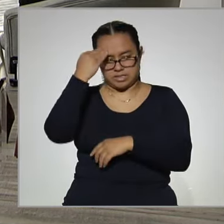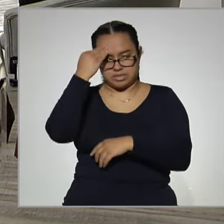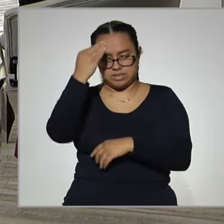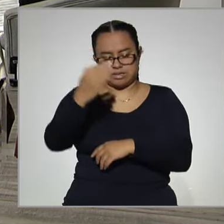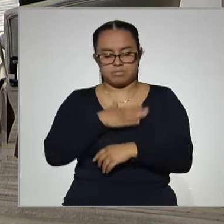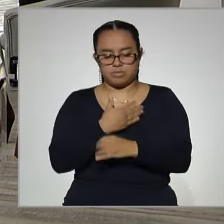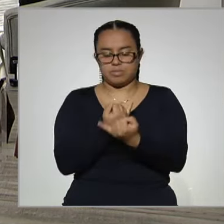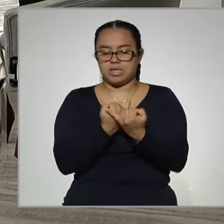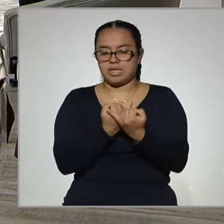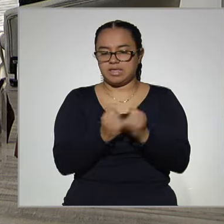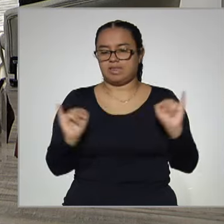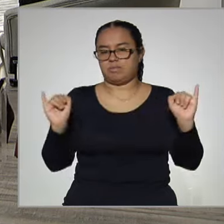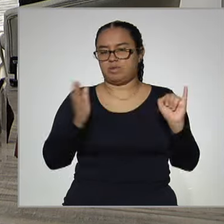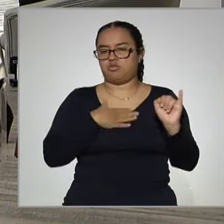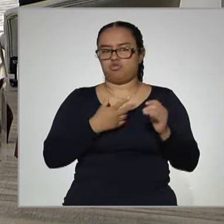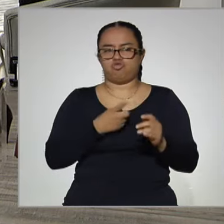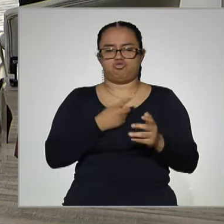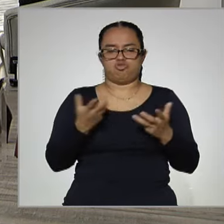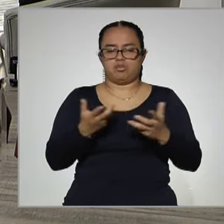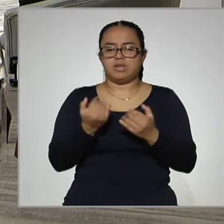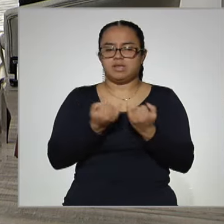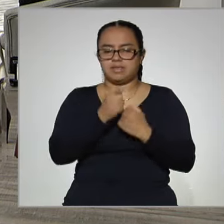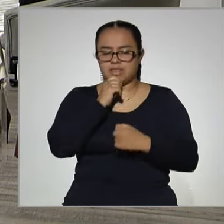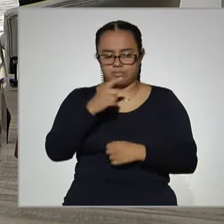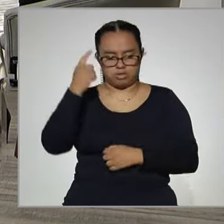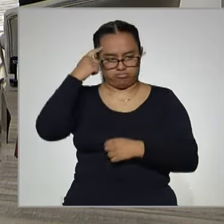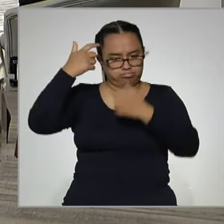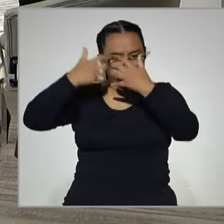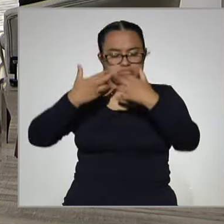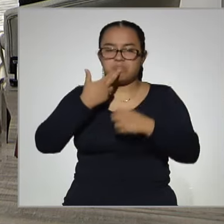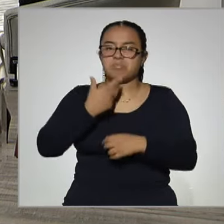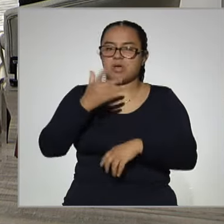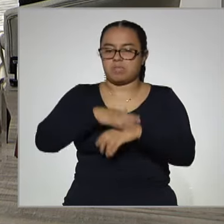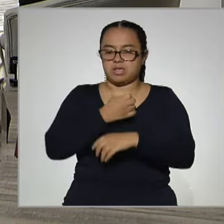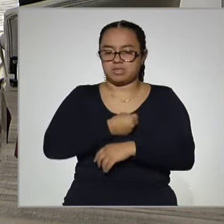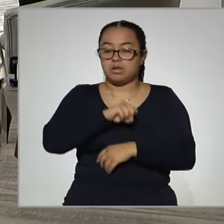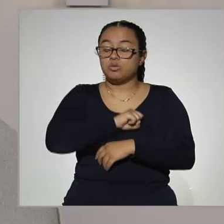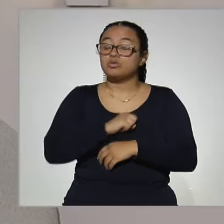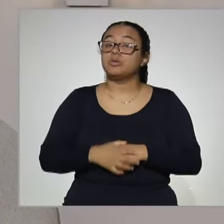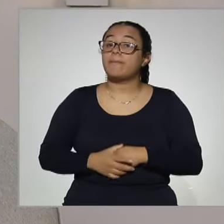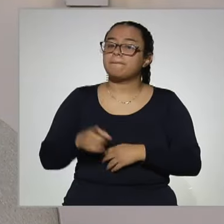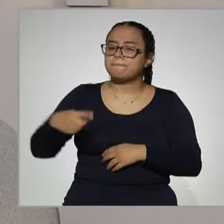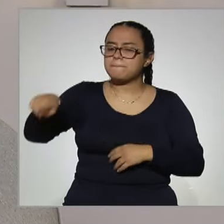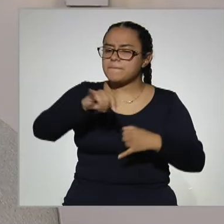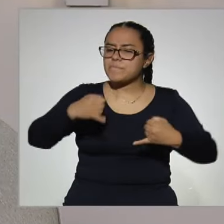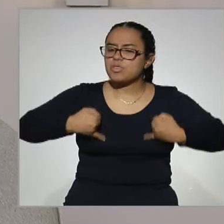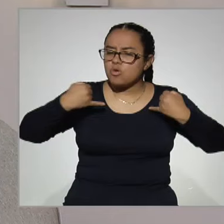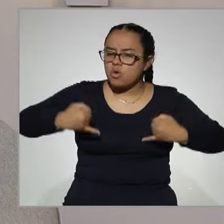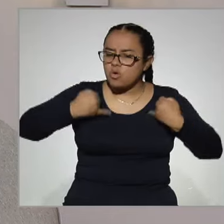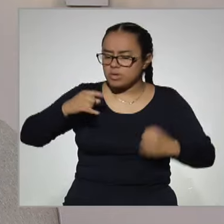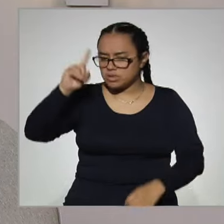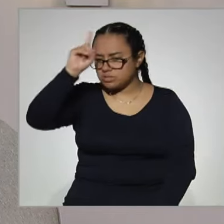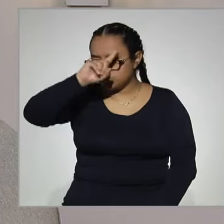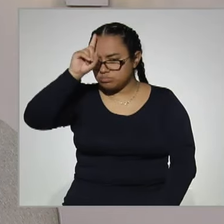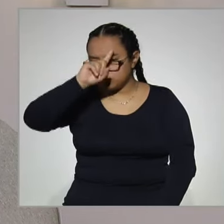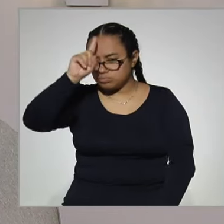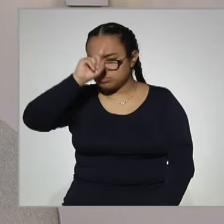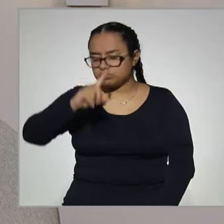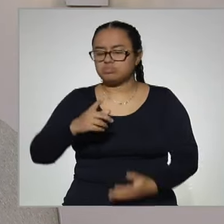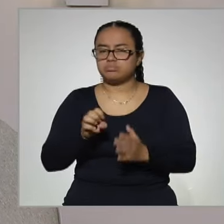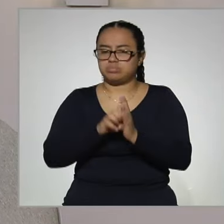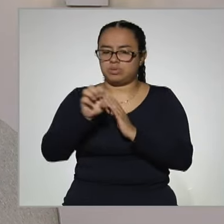autonomía, ¿no? Tu autonomía y la salud de tus habilidades cognitivas. A los jóvenes, ¿qué les decimos a los chavos que,